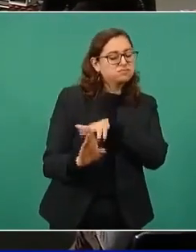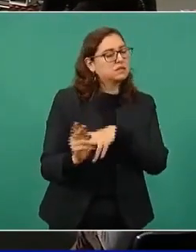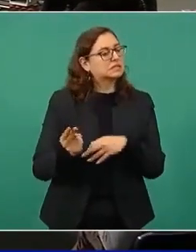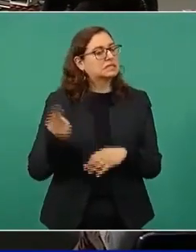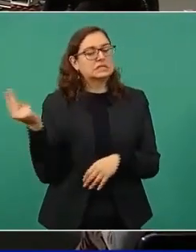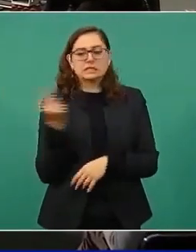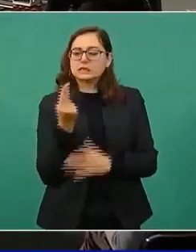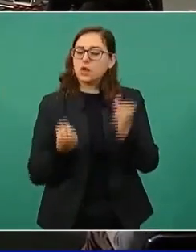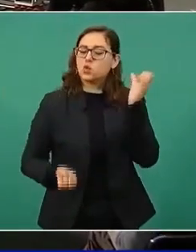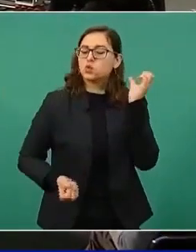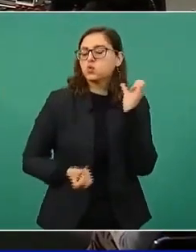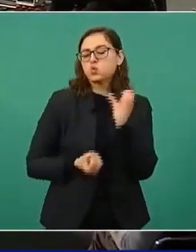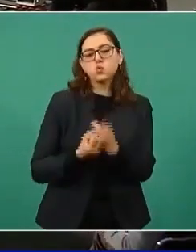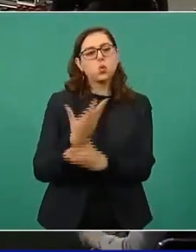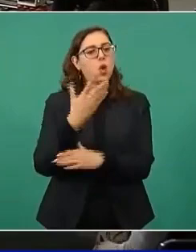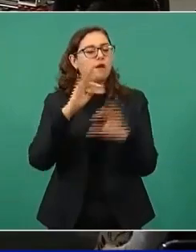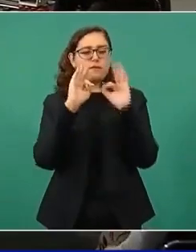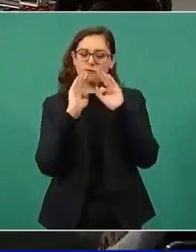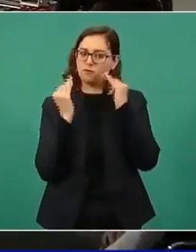nuevo.